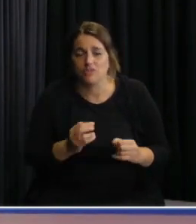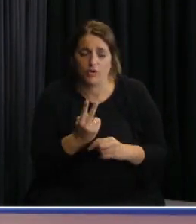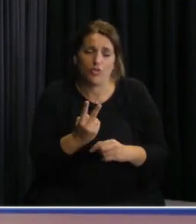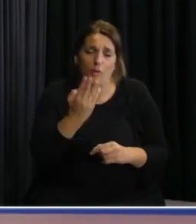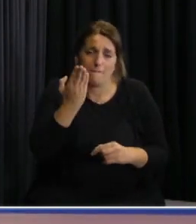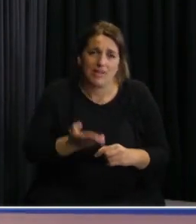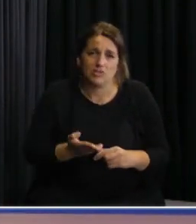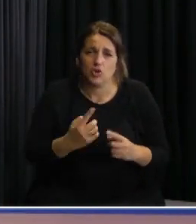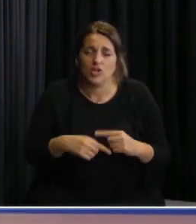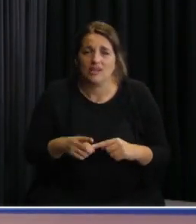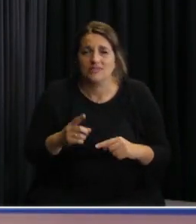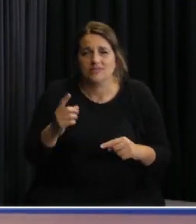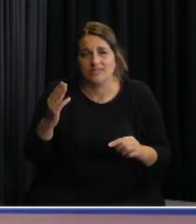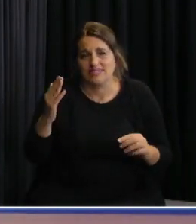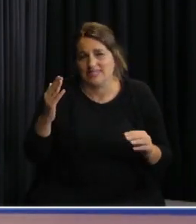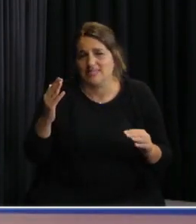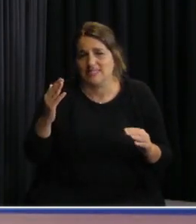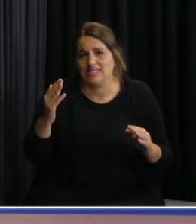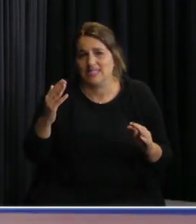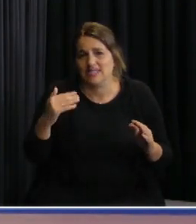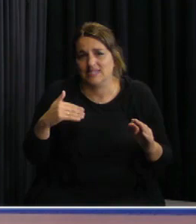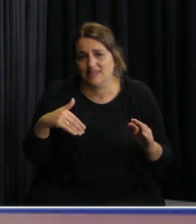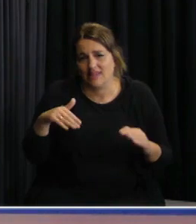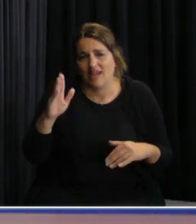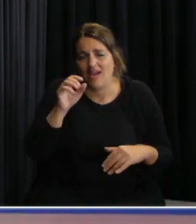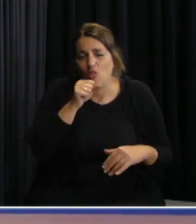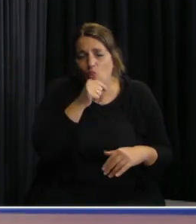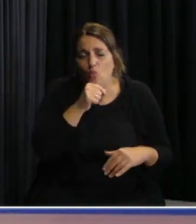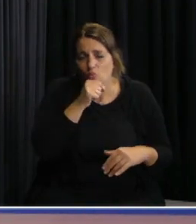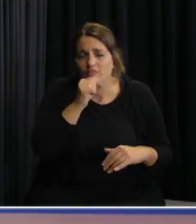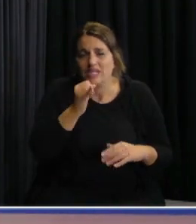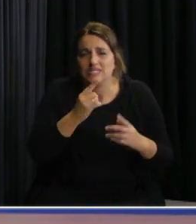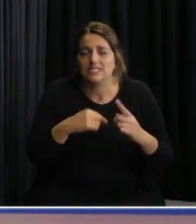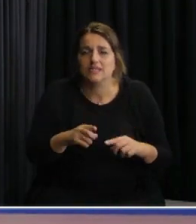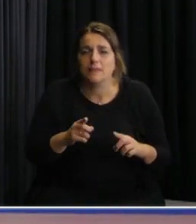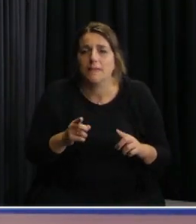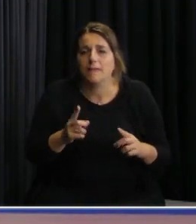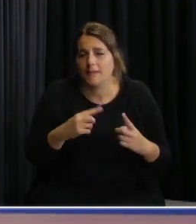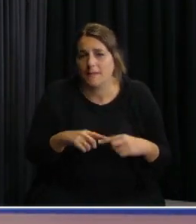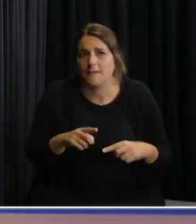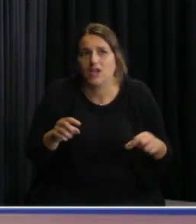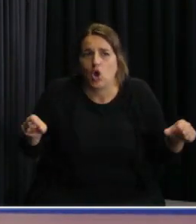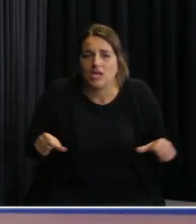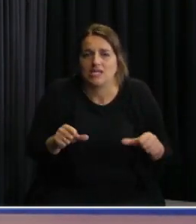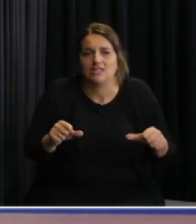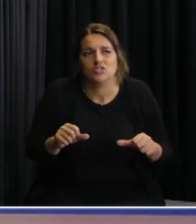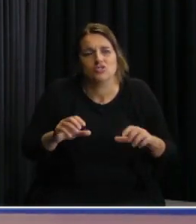dos personas obviamente de avanzada edad pero se hisoparon a todos los residentes